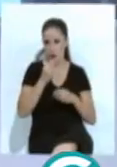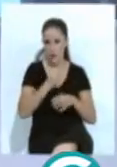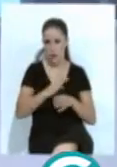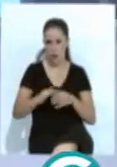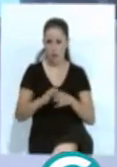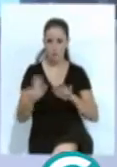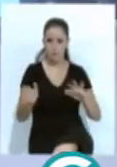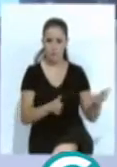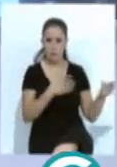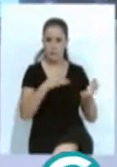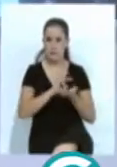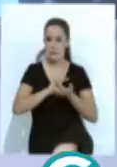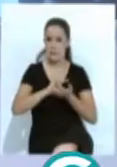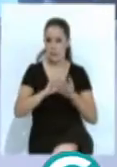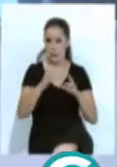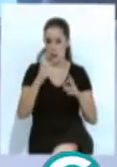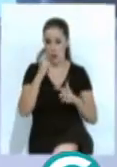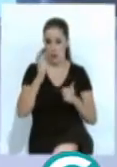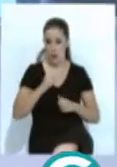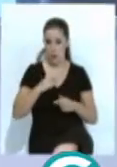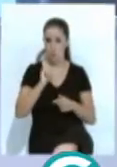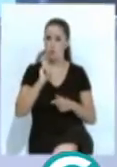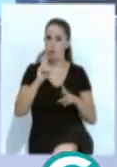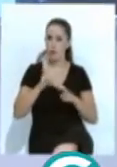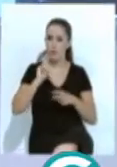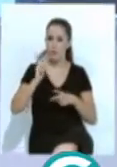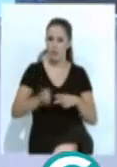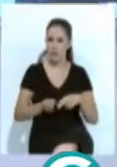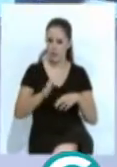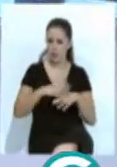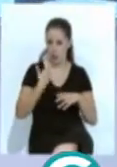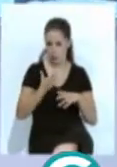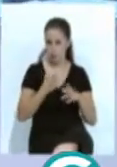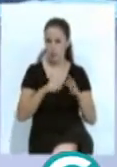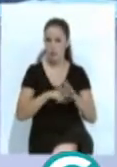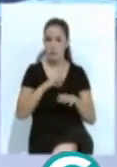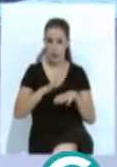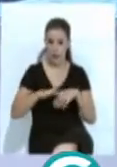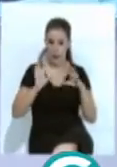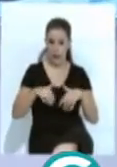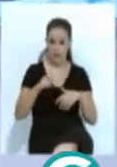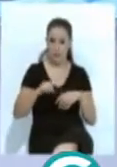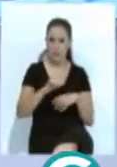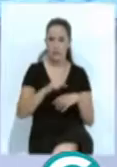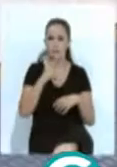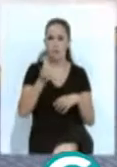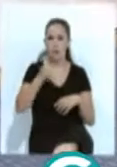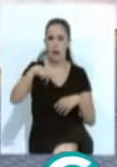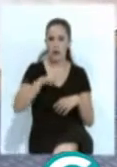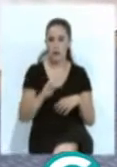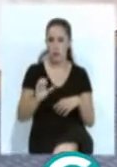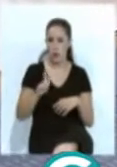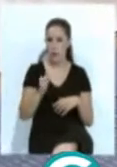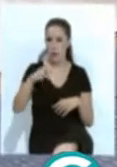El Servicio Andaluz de Salud ha nombrado un nuevo director gerente para el Distrito Sanitario Bahía de Cádiz, La Janda. Manuel María Ortega